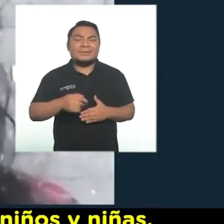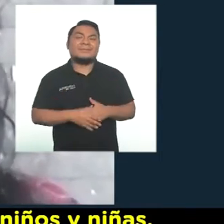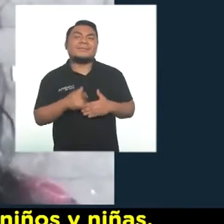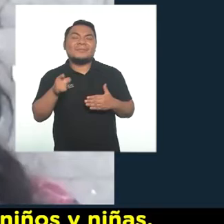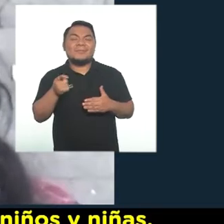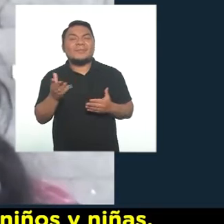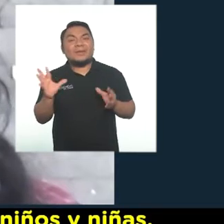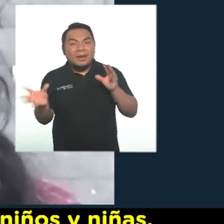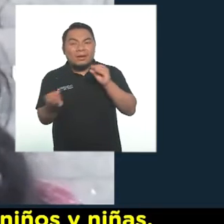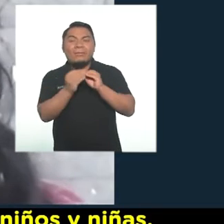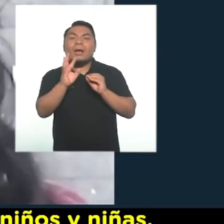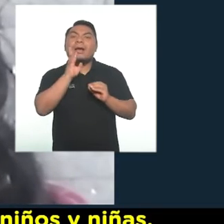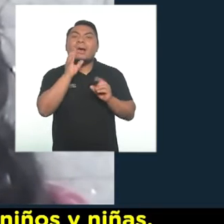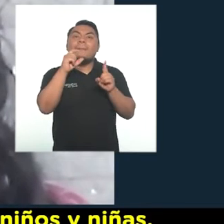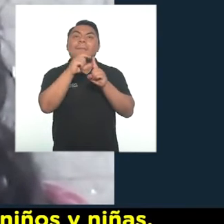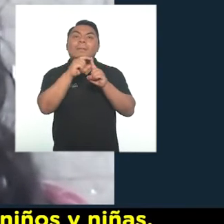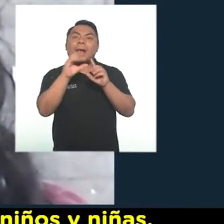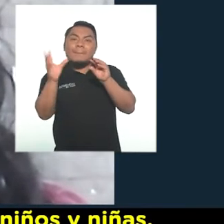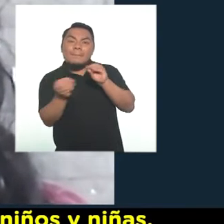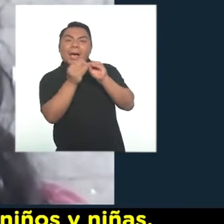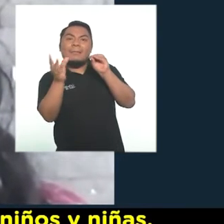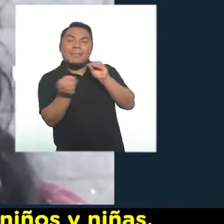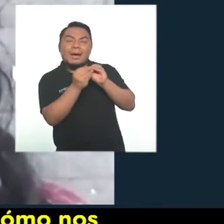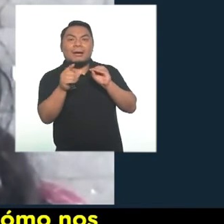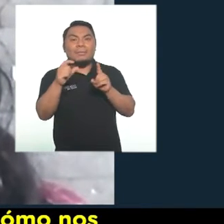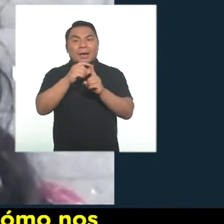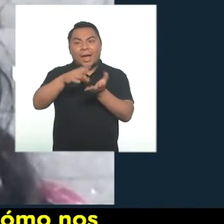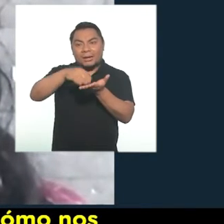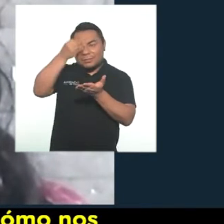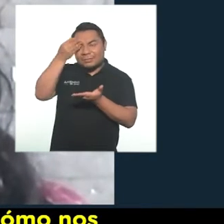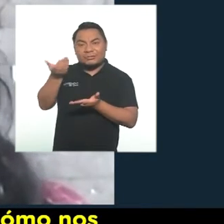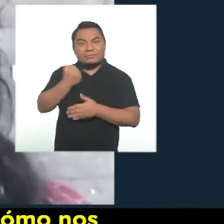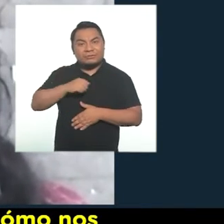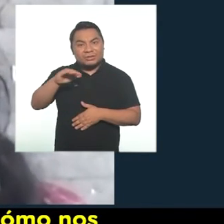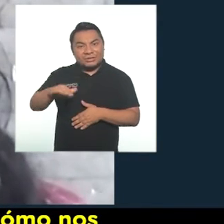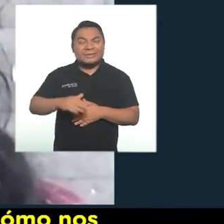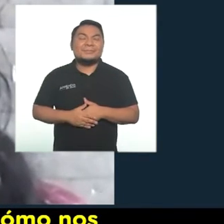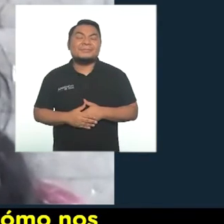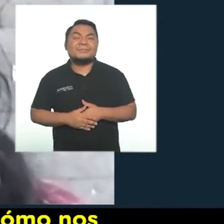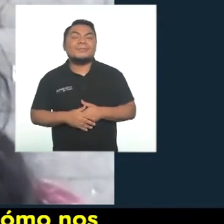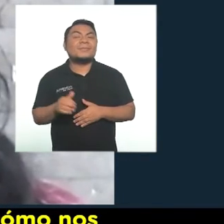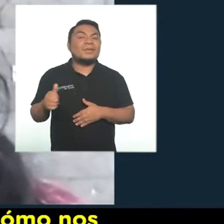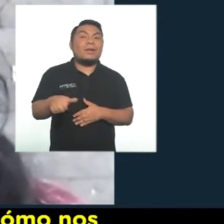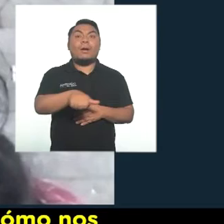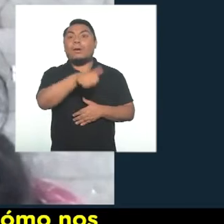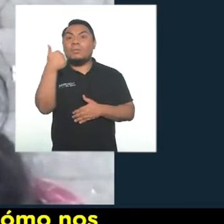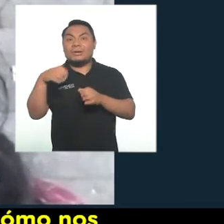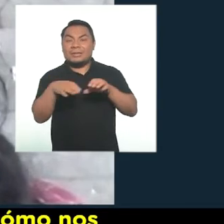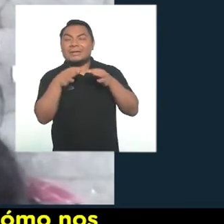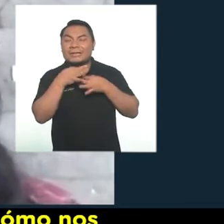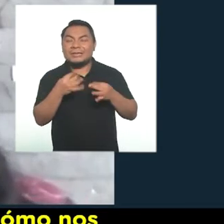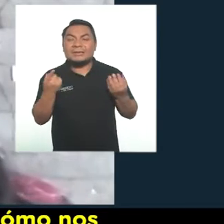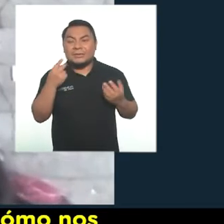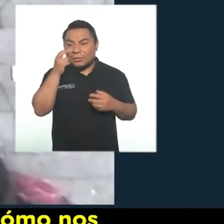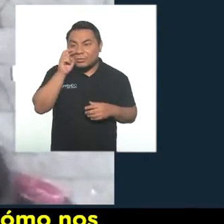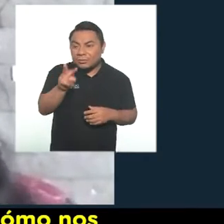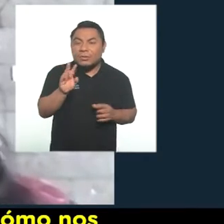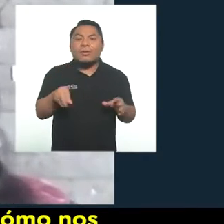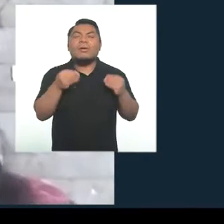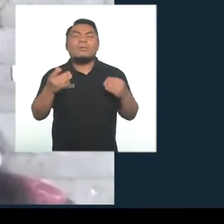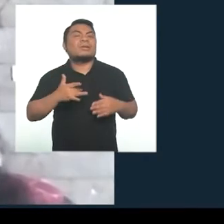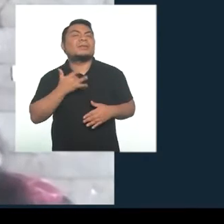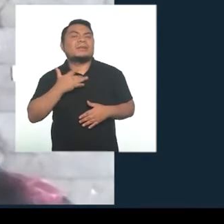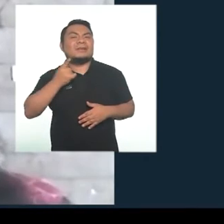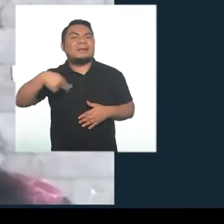aumentar el vocabulario de nuestros niños y niñas. Otra actividad muy interesante es observar